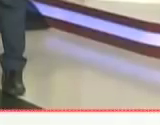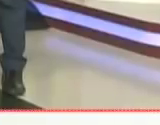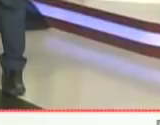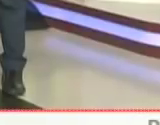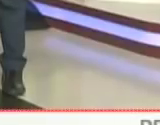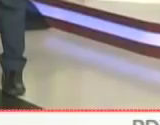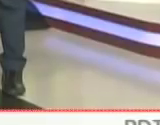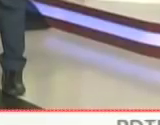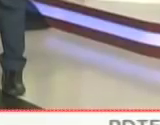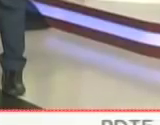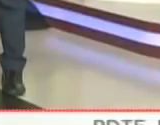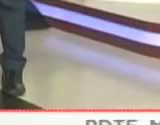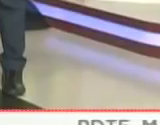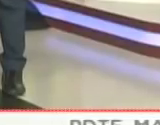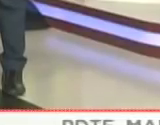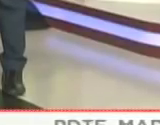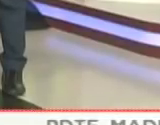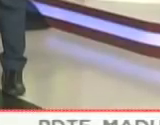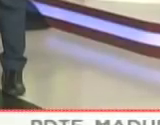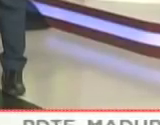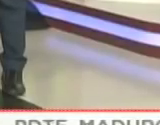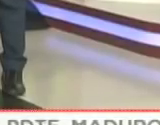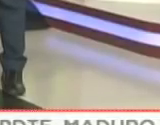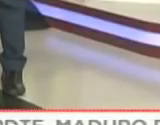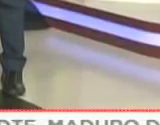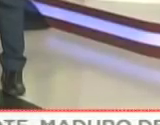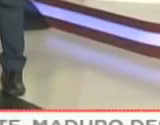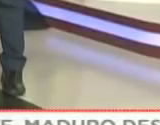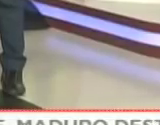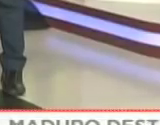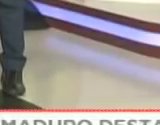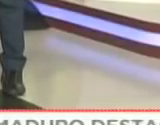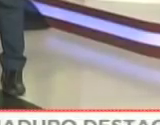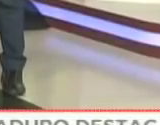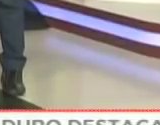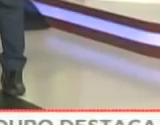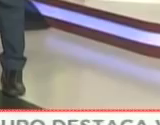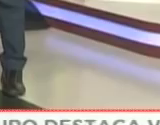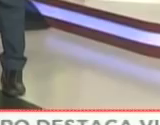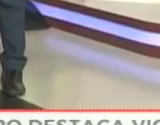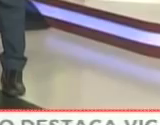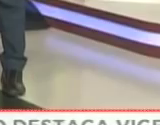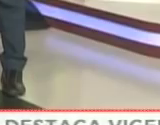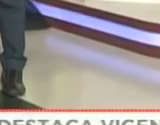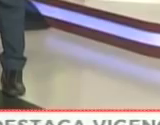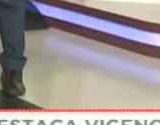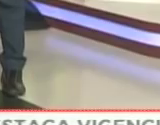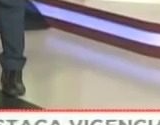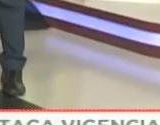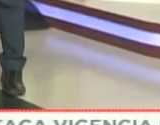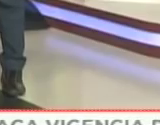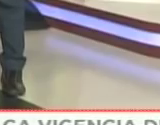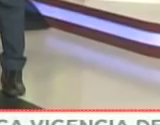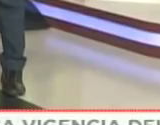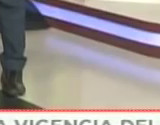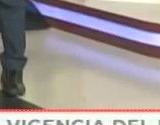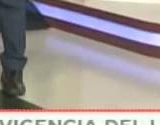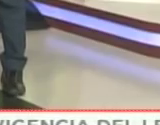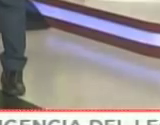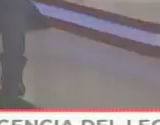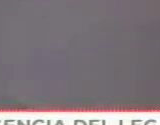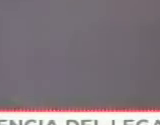A las 4.40 minutos de la tarde, desde la sala de prensa Simón Bolívar del Palacio de Miraflores, informa nuestra compañera Indira López. Adelante, Indira.